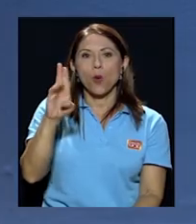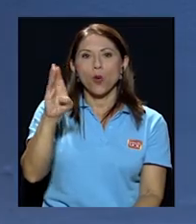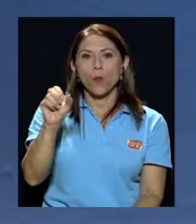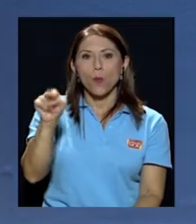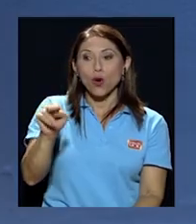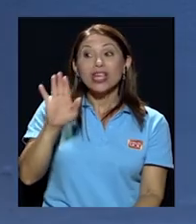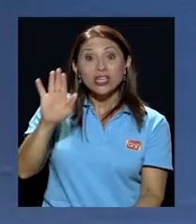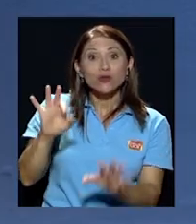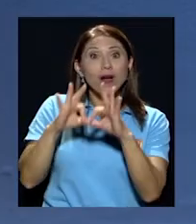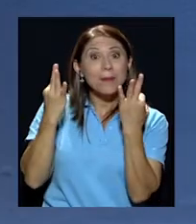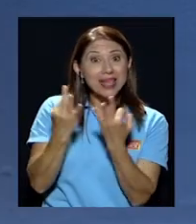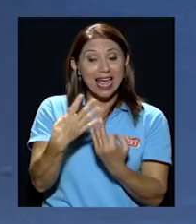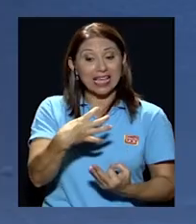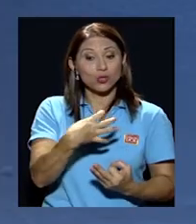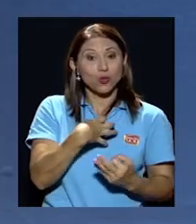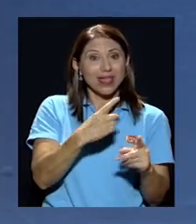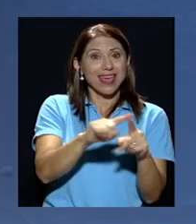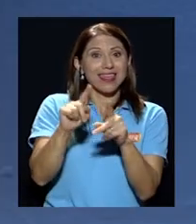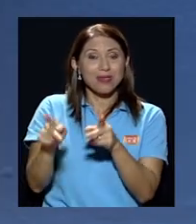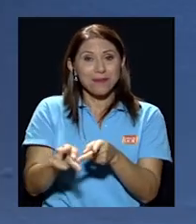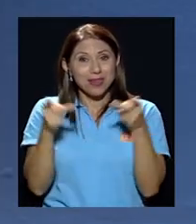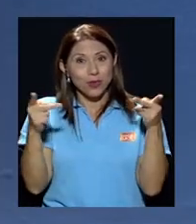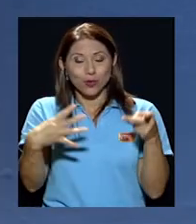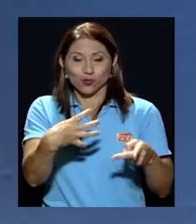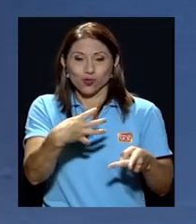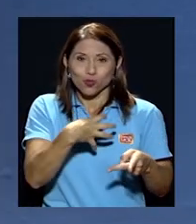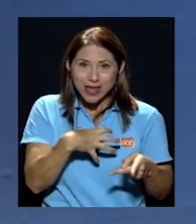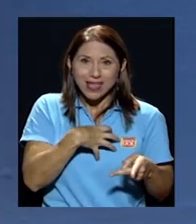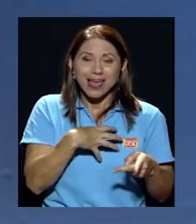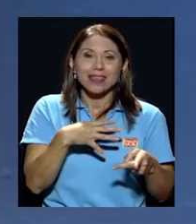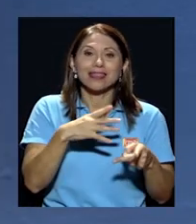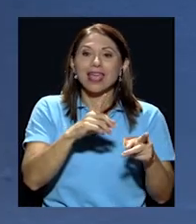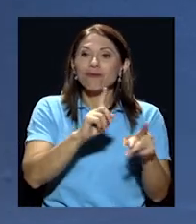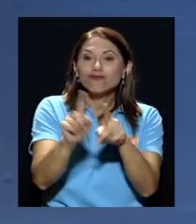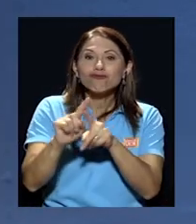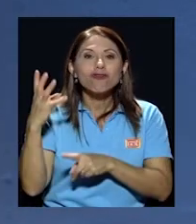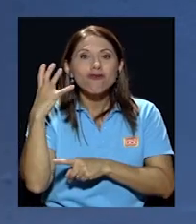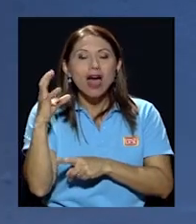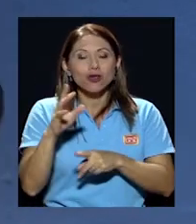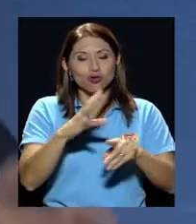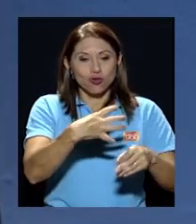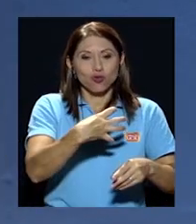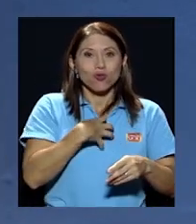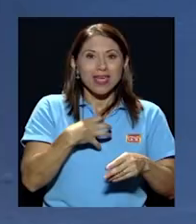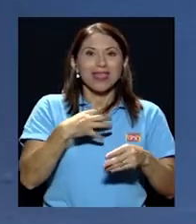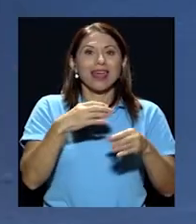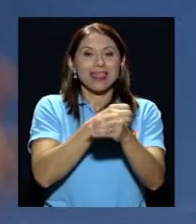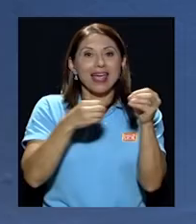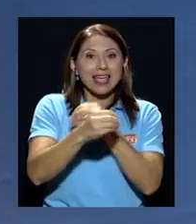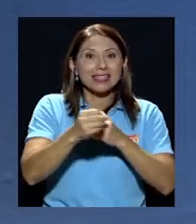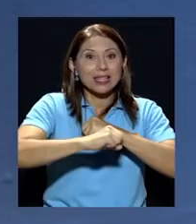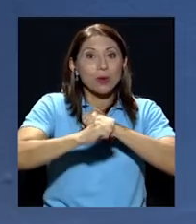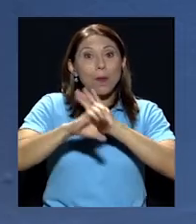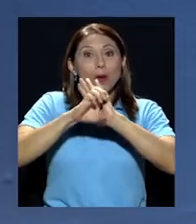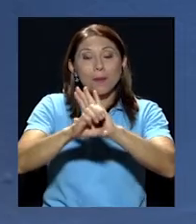periódicos que es dueña de estaciones de radio que es dueña de agencias de publicidad como JBQ que